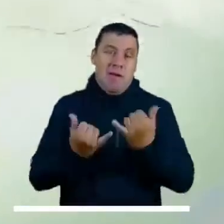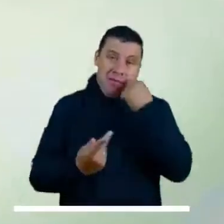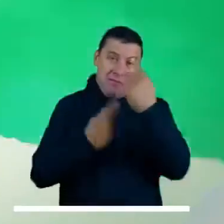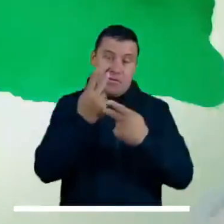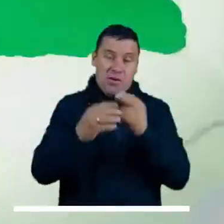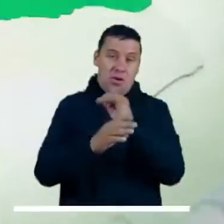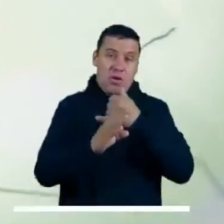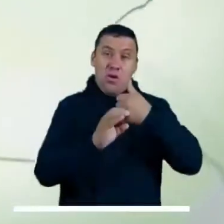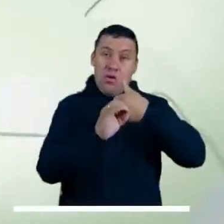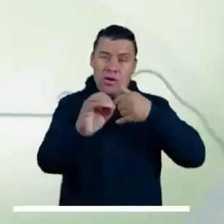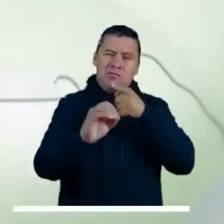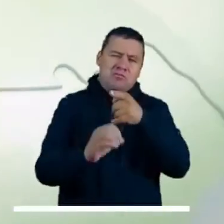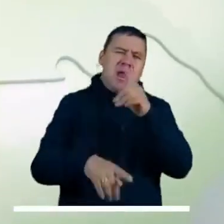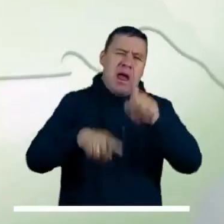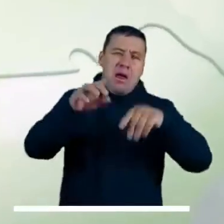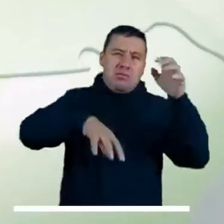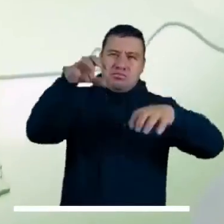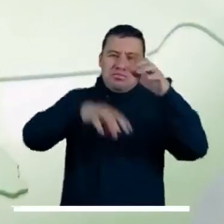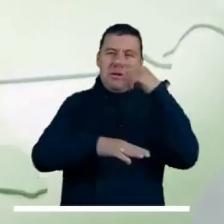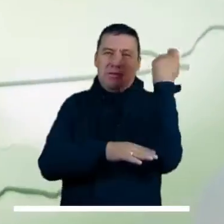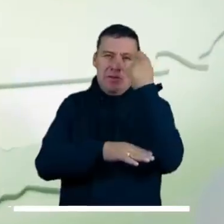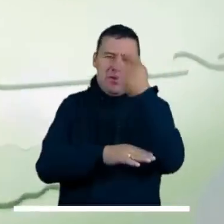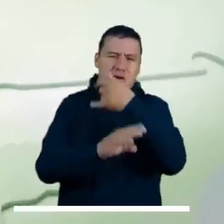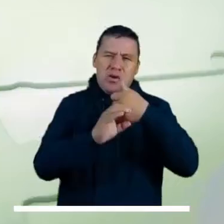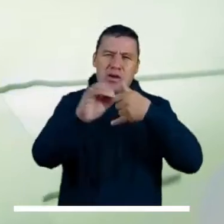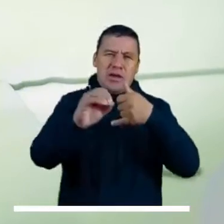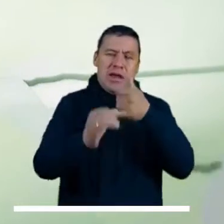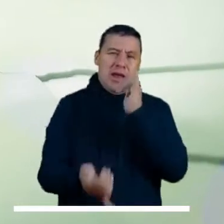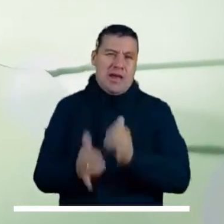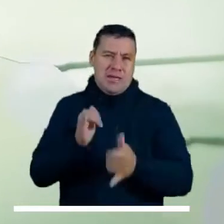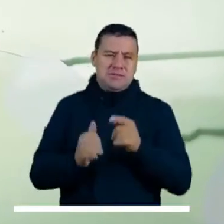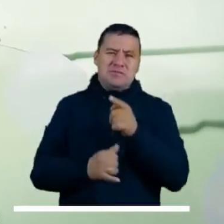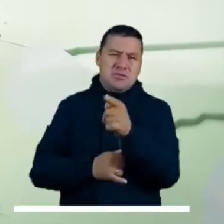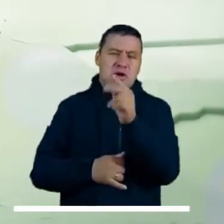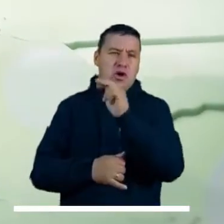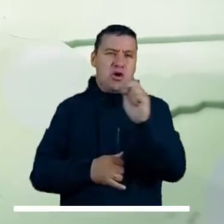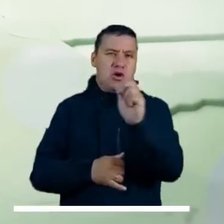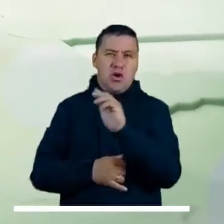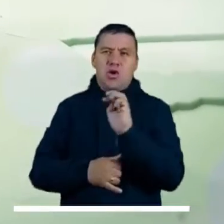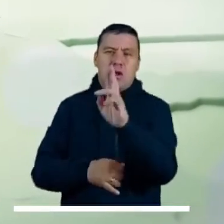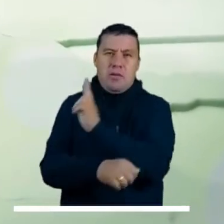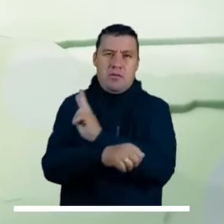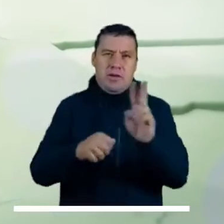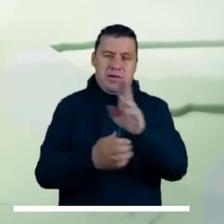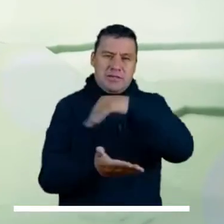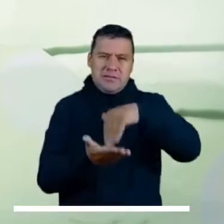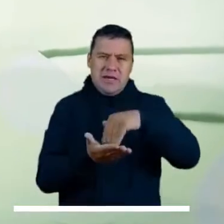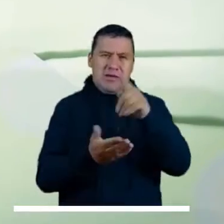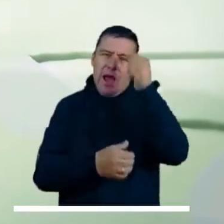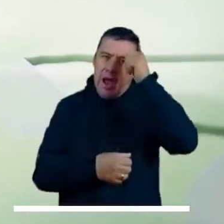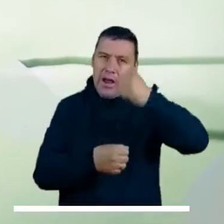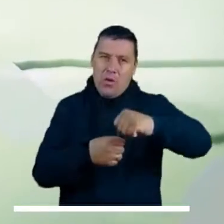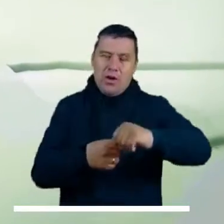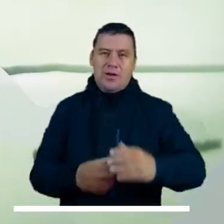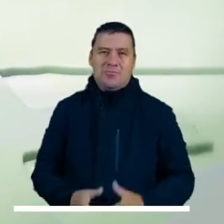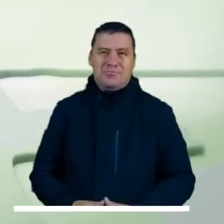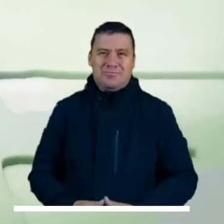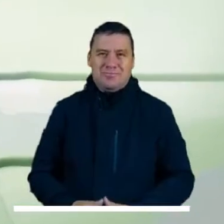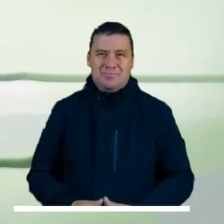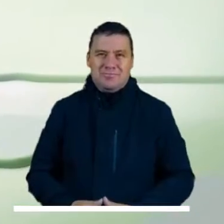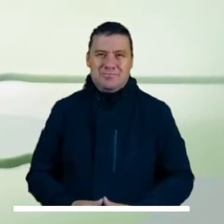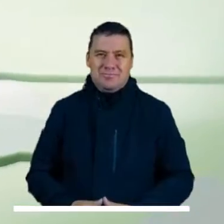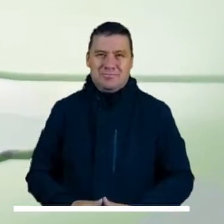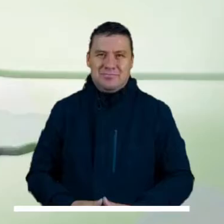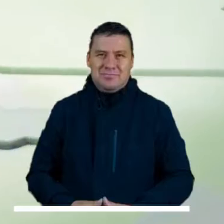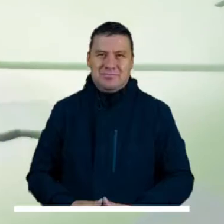la tarde. Ahora visitemos la Orinoquía, donde se calculan algunas lluvias en meta, el noroccidente de Casanare, norte y oriente de Bichada y centro y oriente